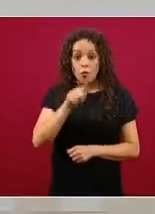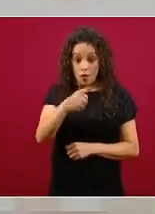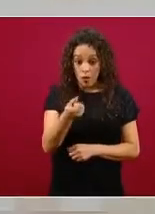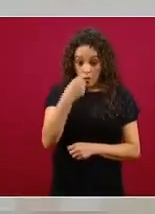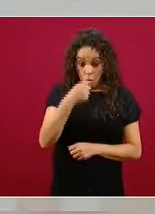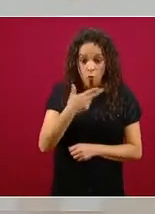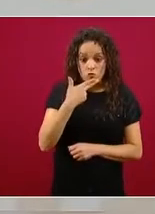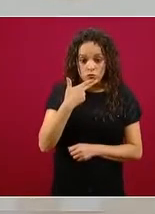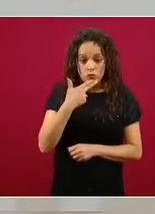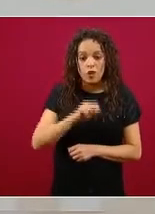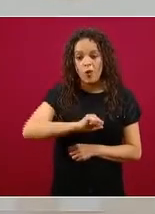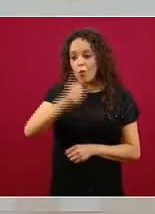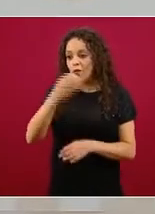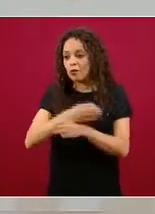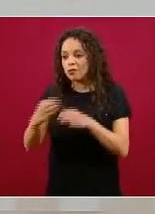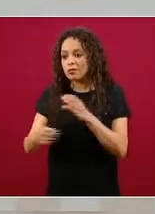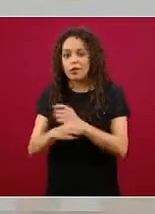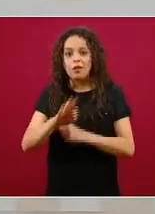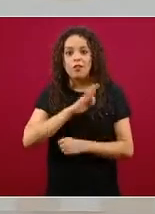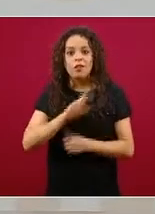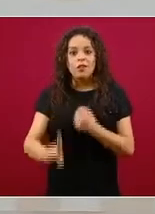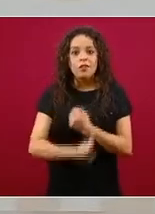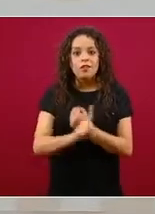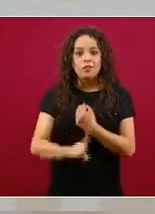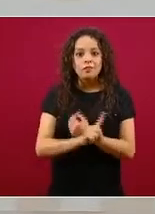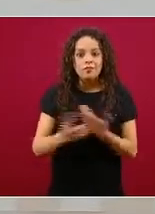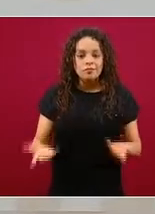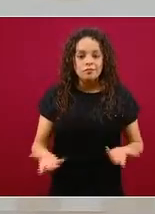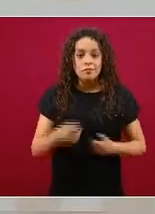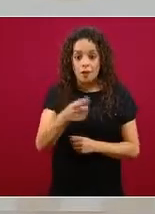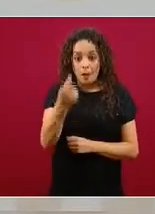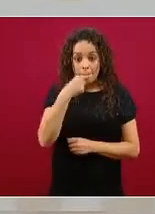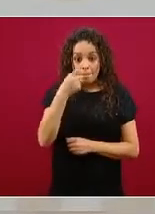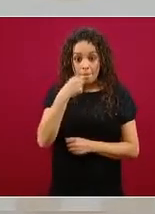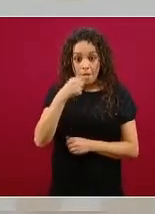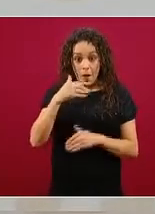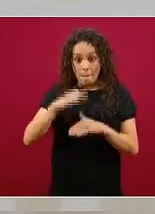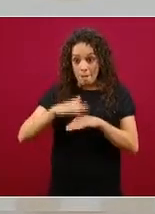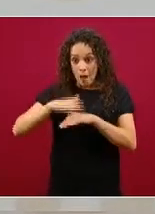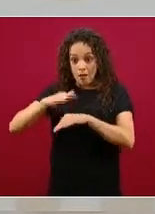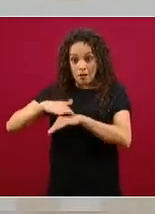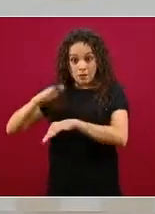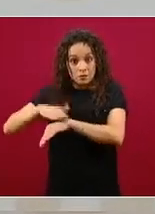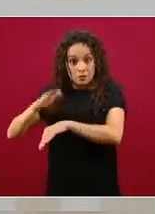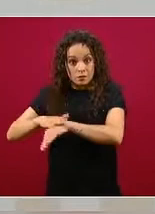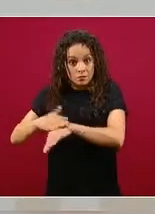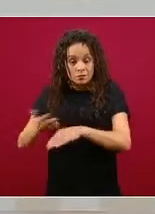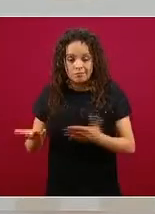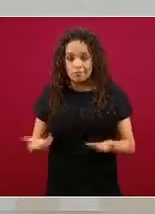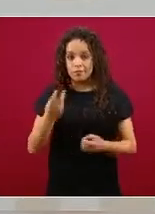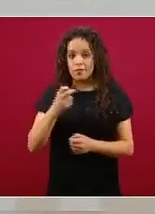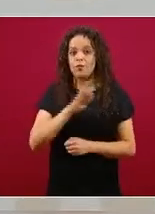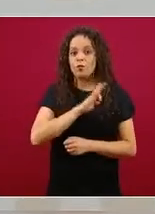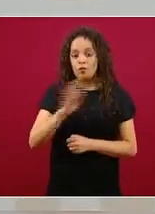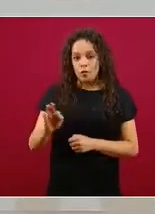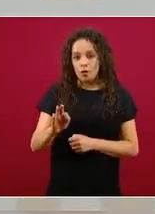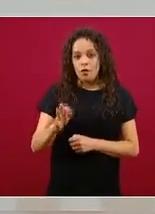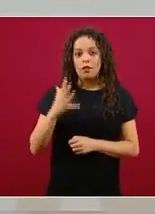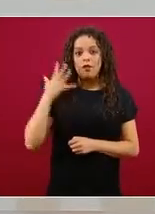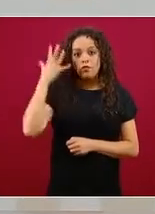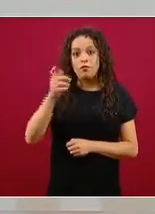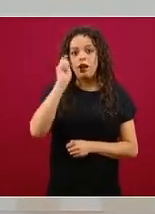definitivamente el uso en dosis altas o dosis convencionales antiinflamatorias puede conducir a